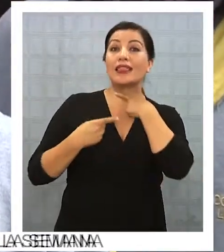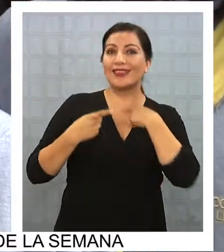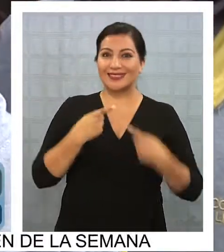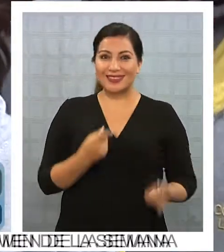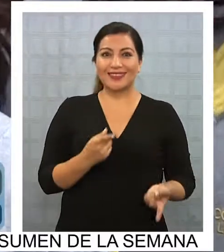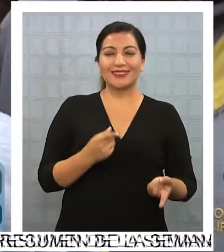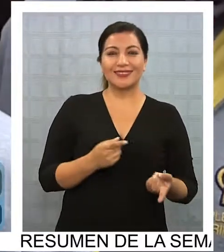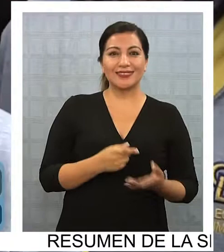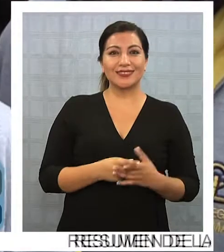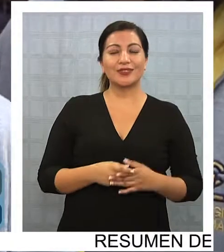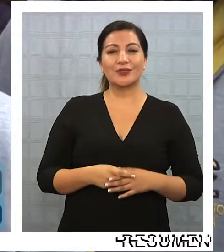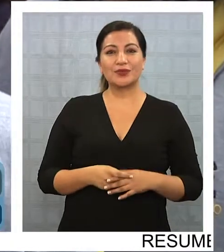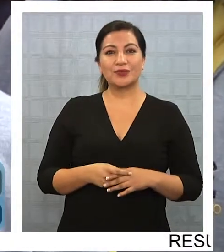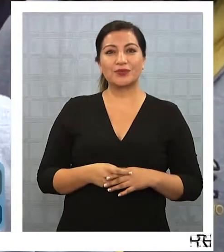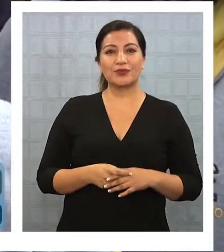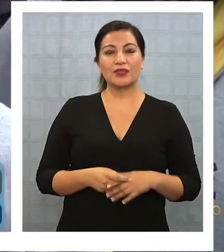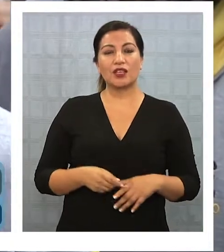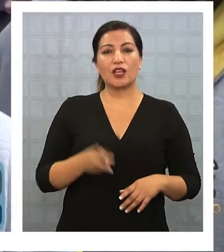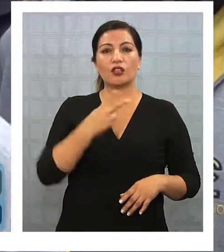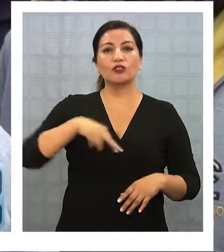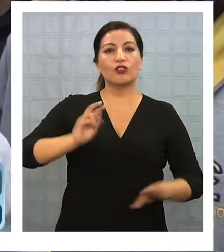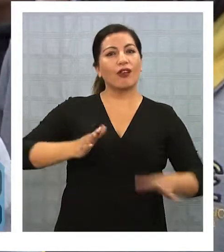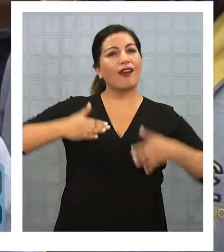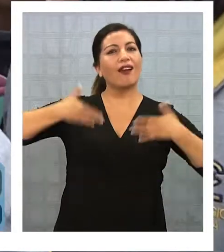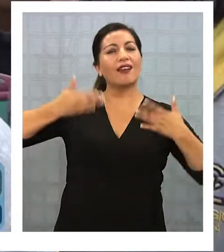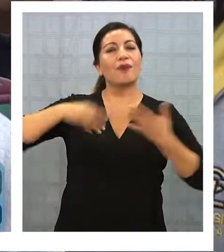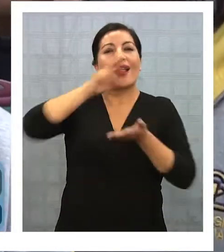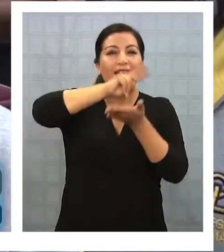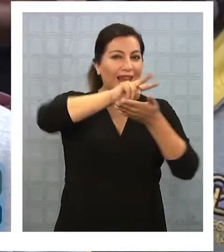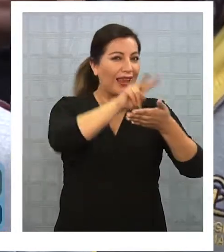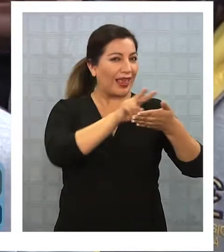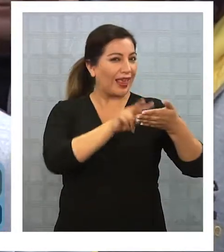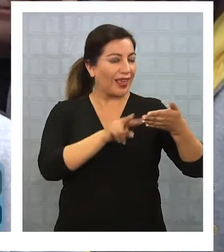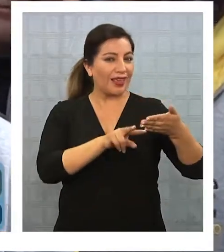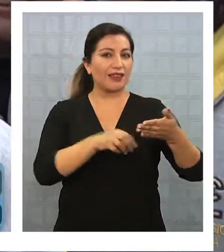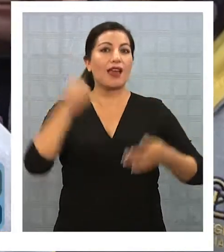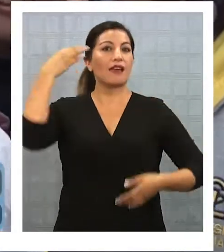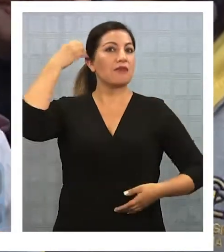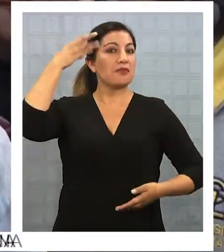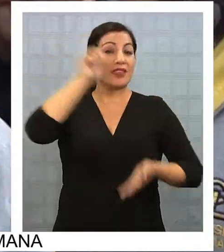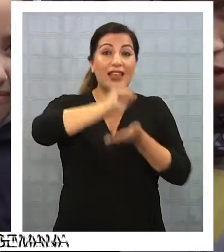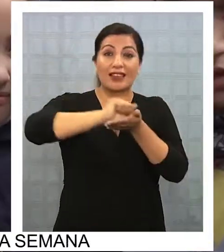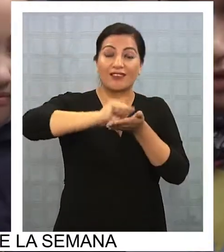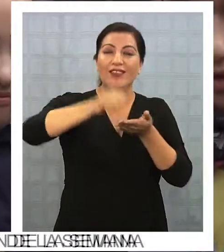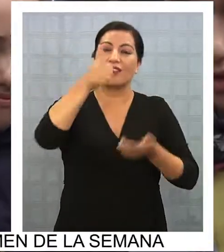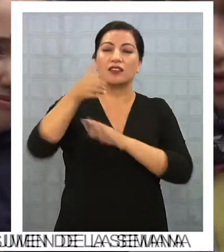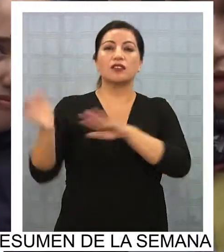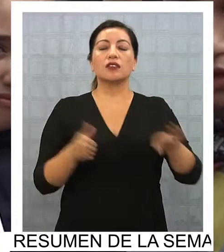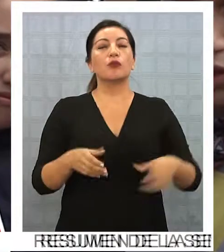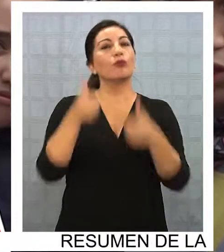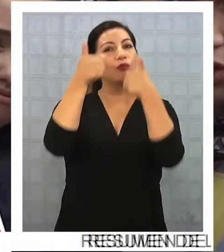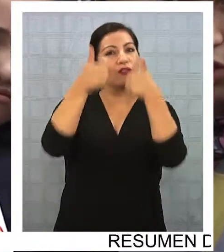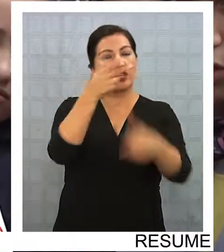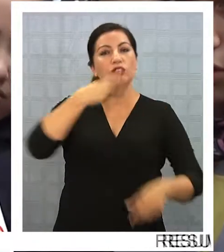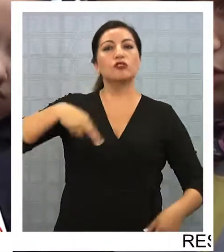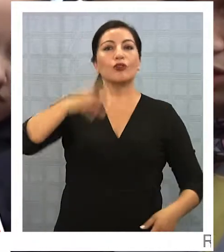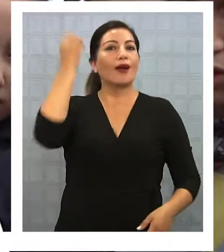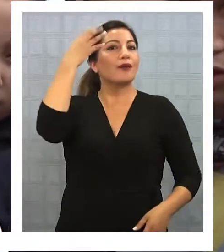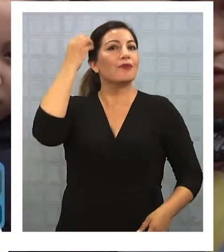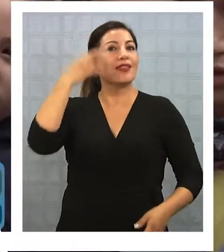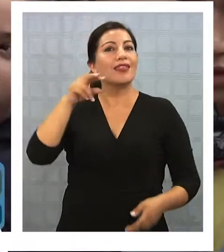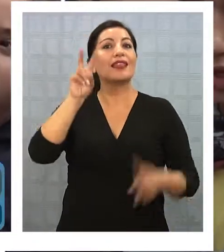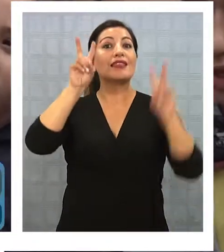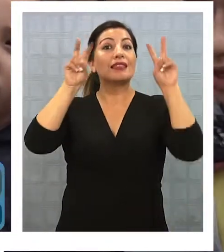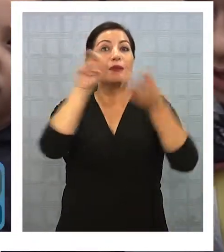porque nos inspira harto en leer y aprender a escribir bien. Muy bien porque podemos aprender